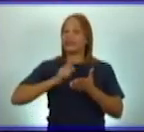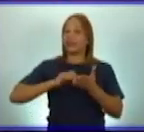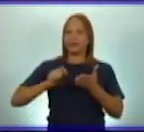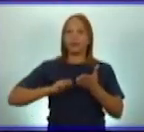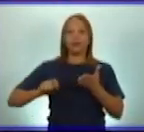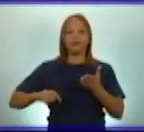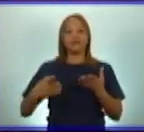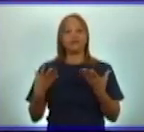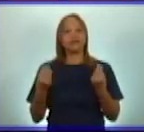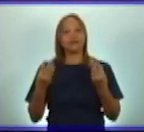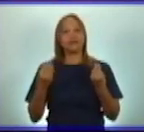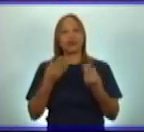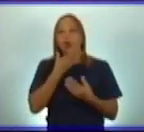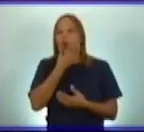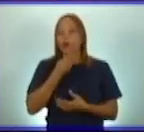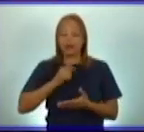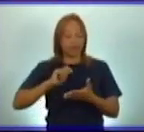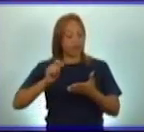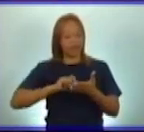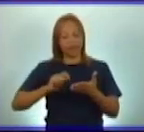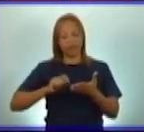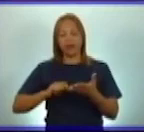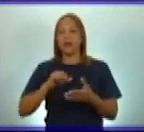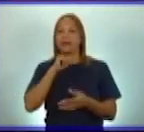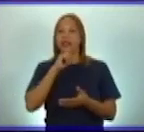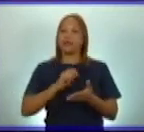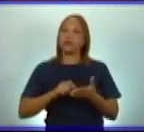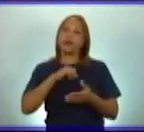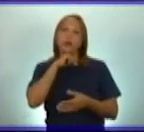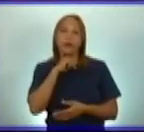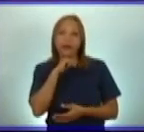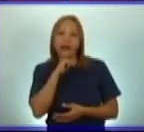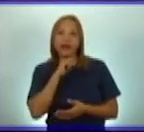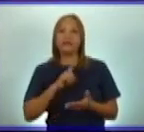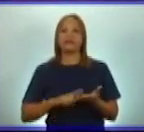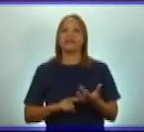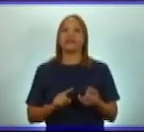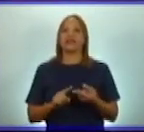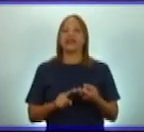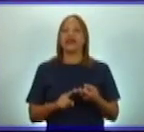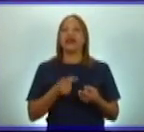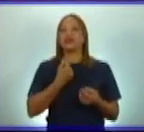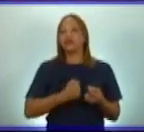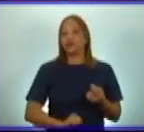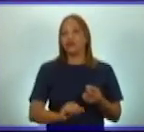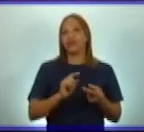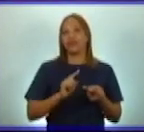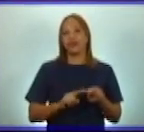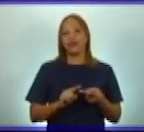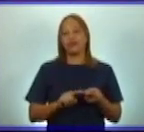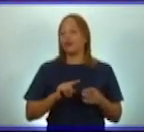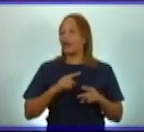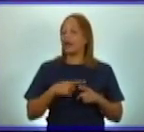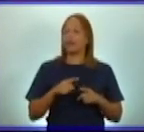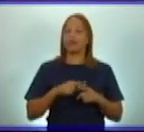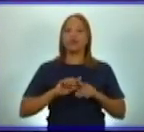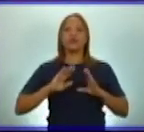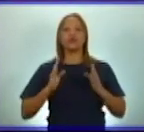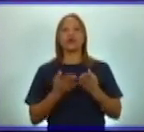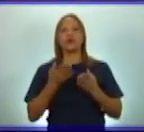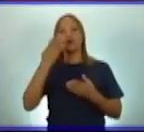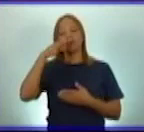escribió a su madre, a su hijo y a todos los cubanos.